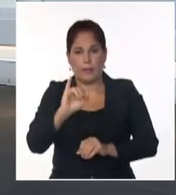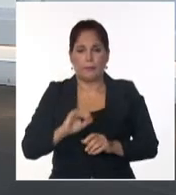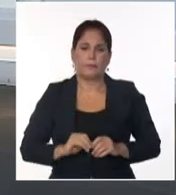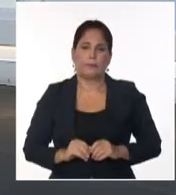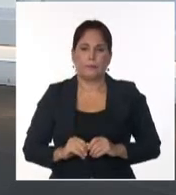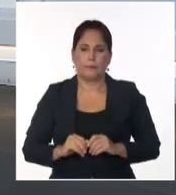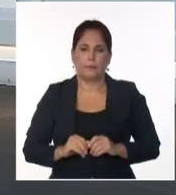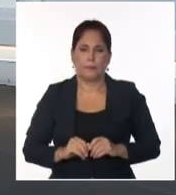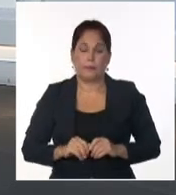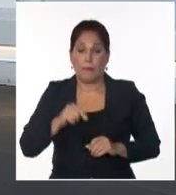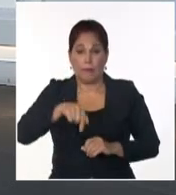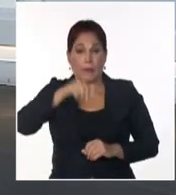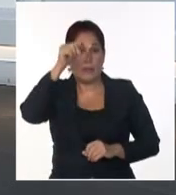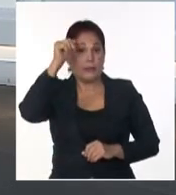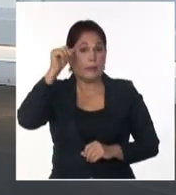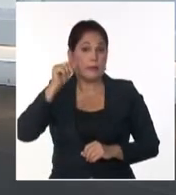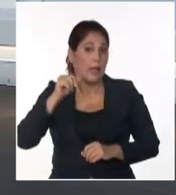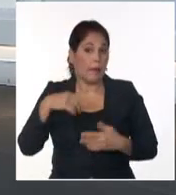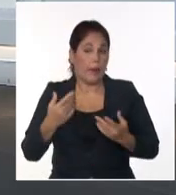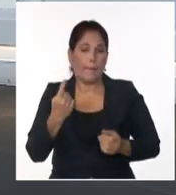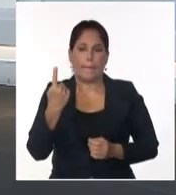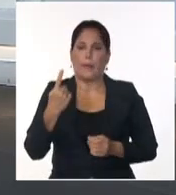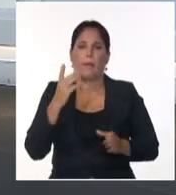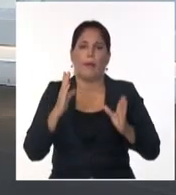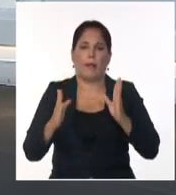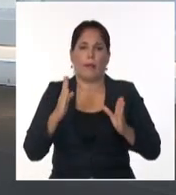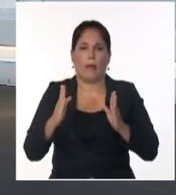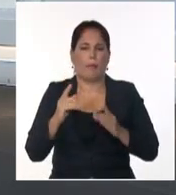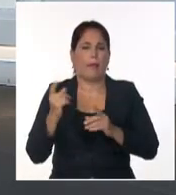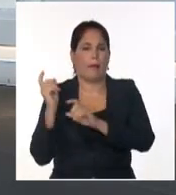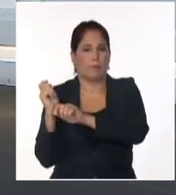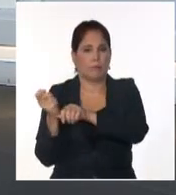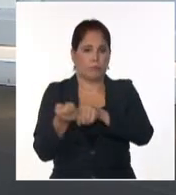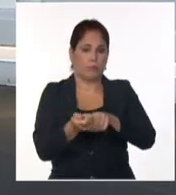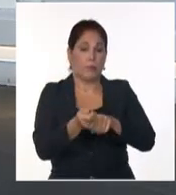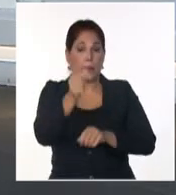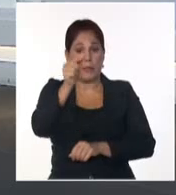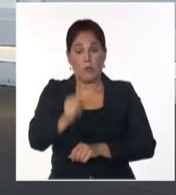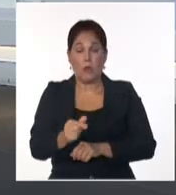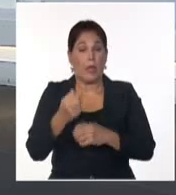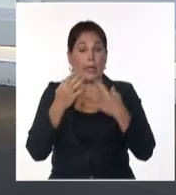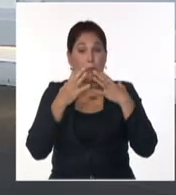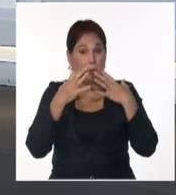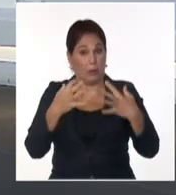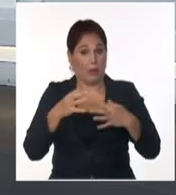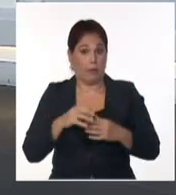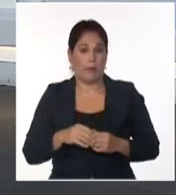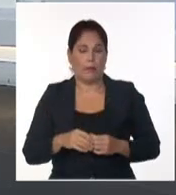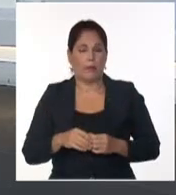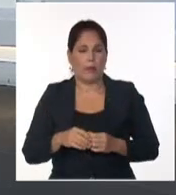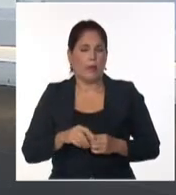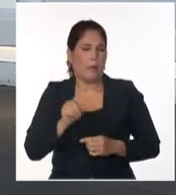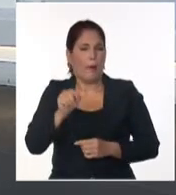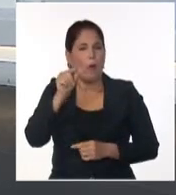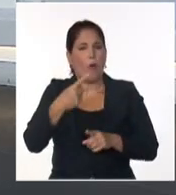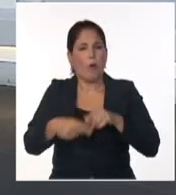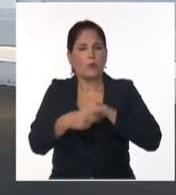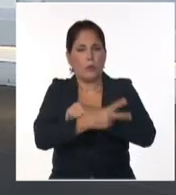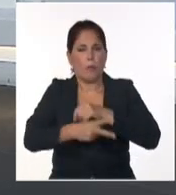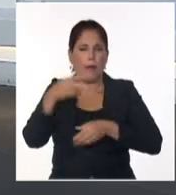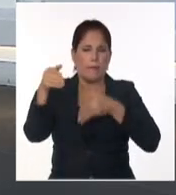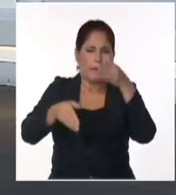Y este sábado tuvo lugar la primera jornada de exhibición de talentos cubanos. Los conocidos trallados ante ojeadores o escabos